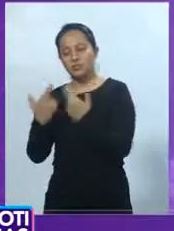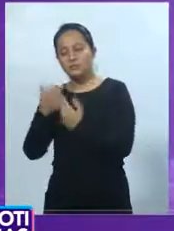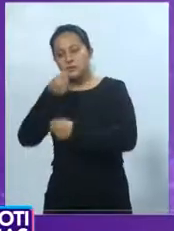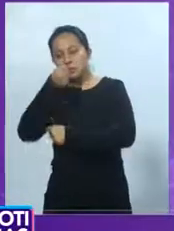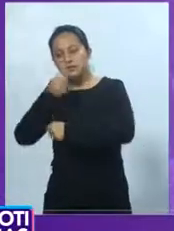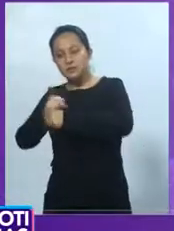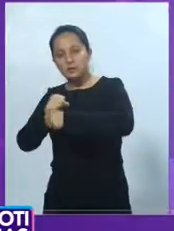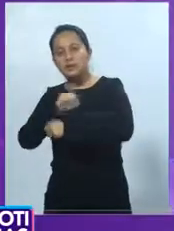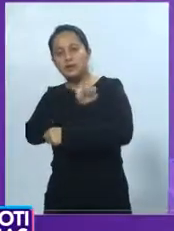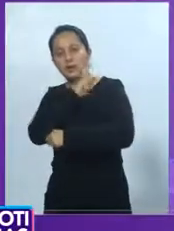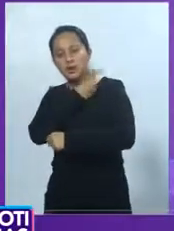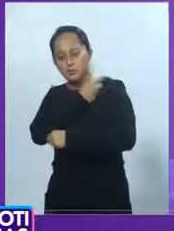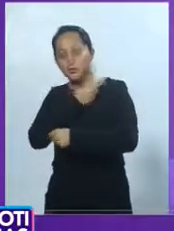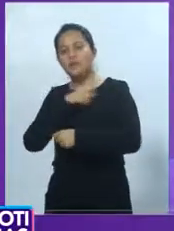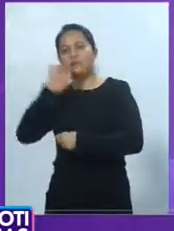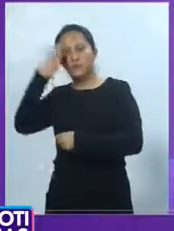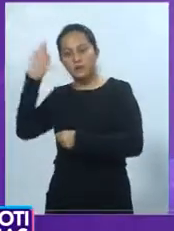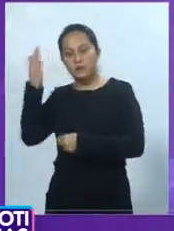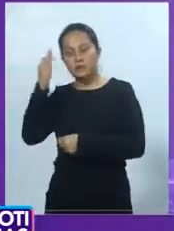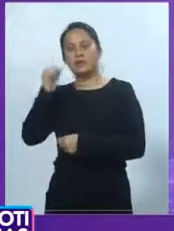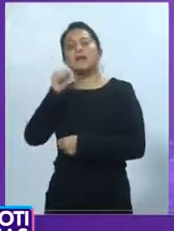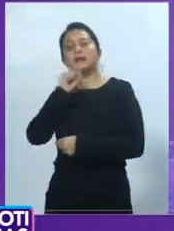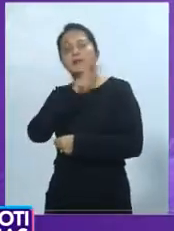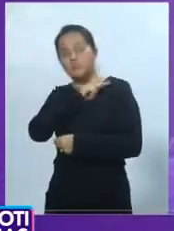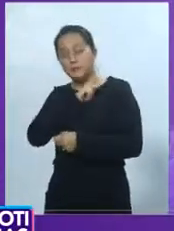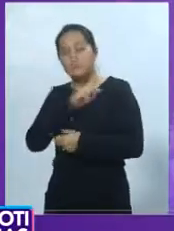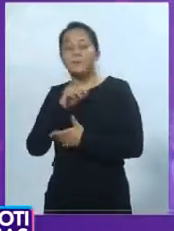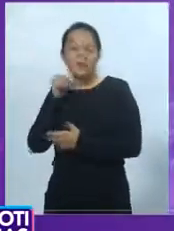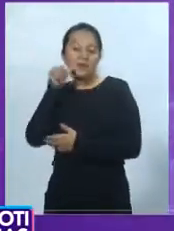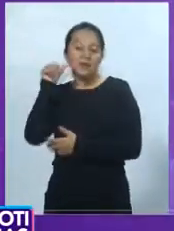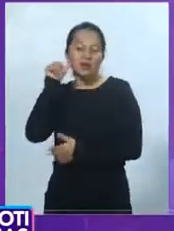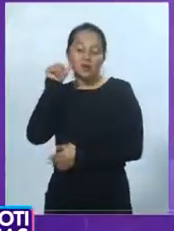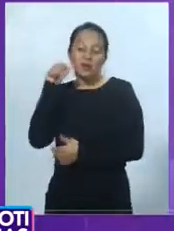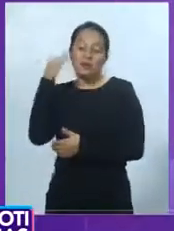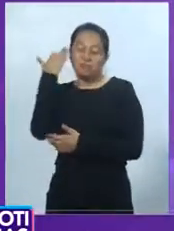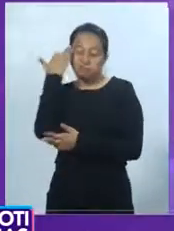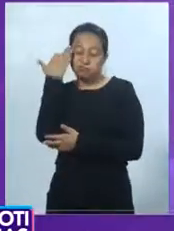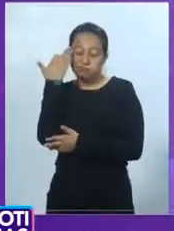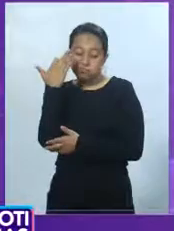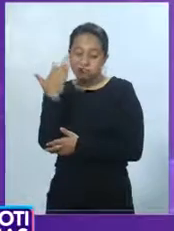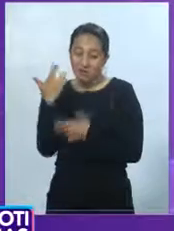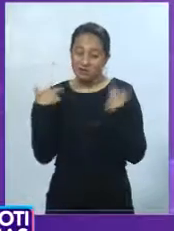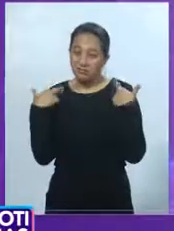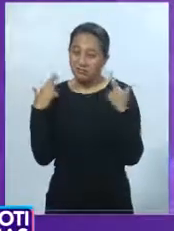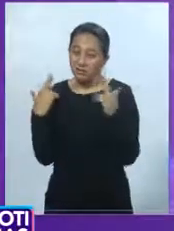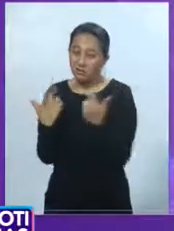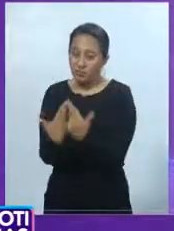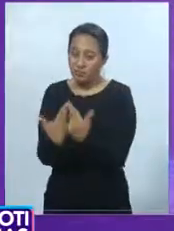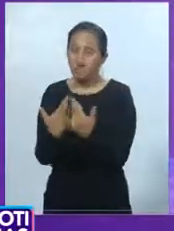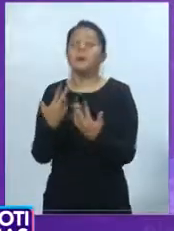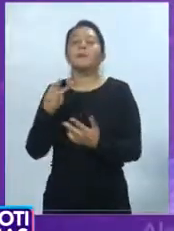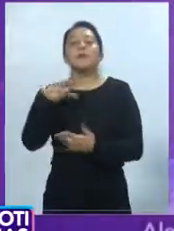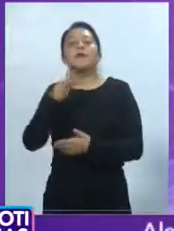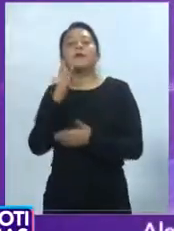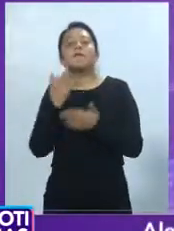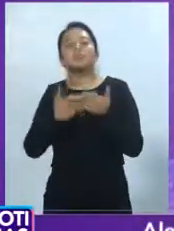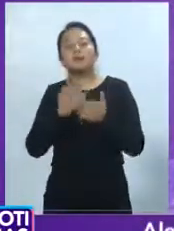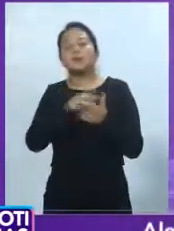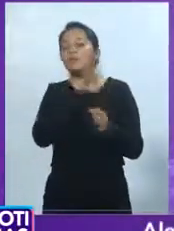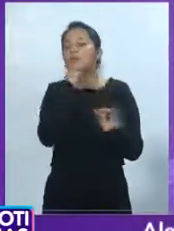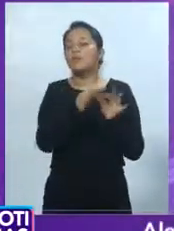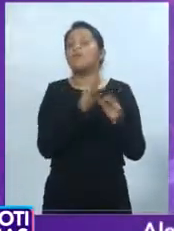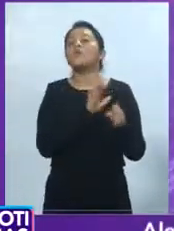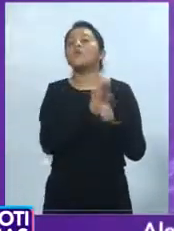está por definirse ya con precisión cuáles escuelas. Con imágenes de David Feregrino, para Noticias